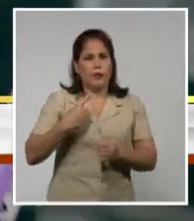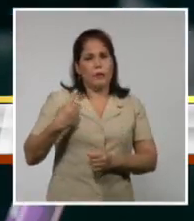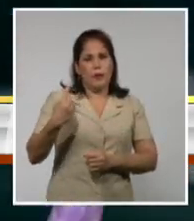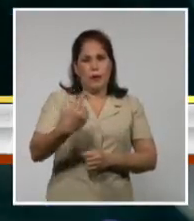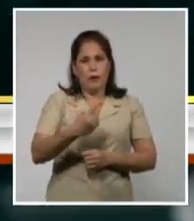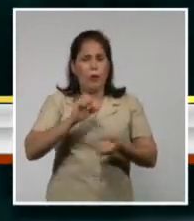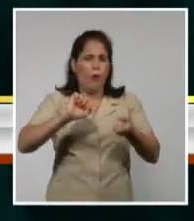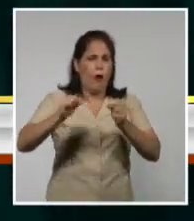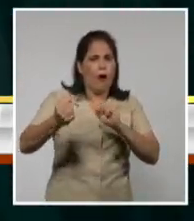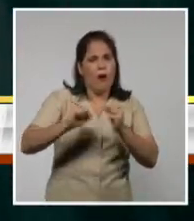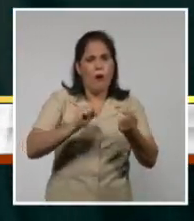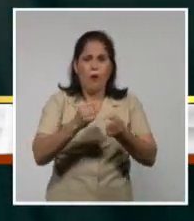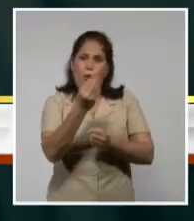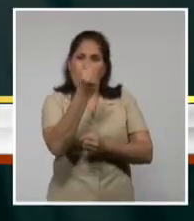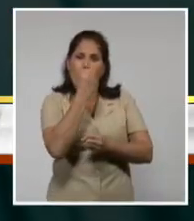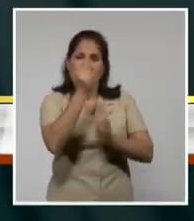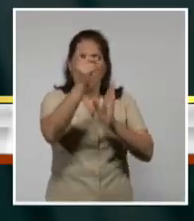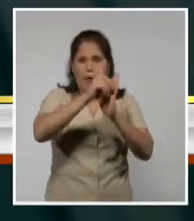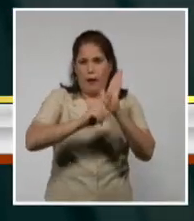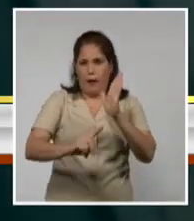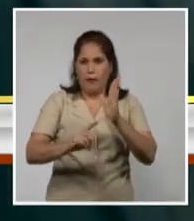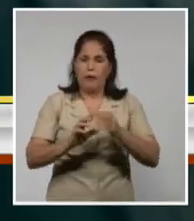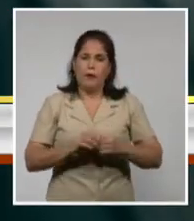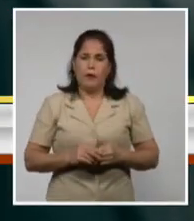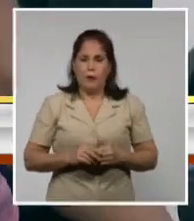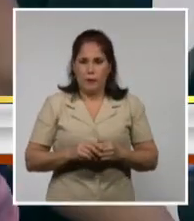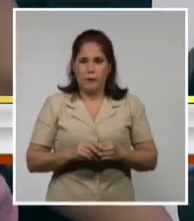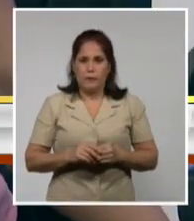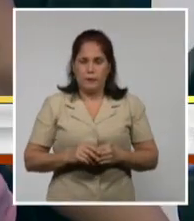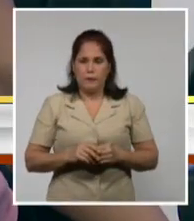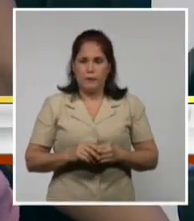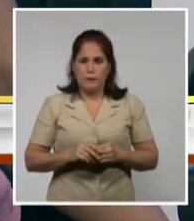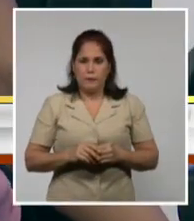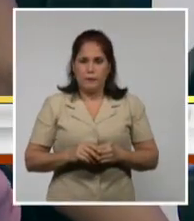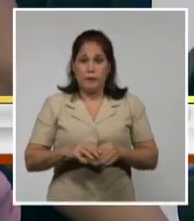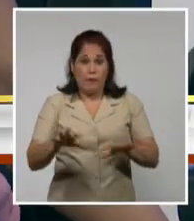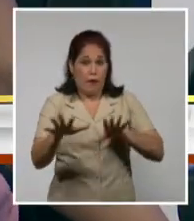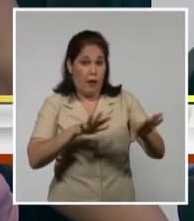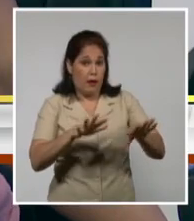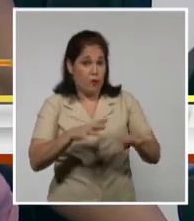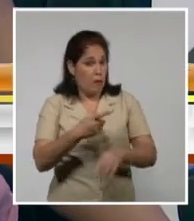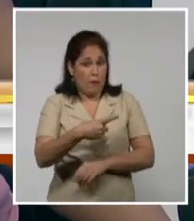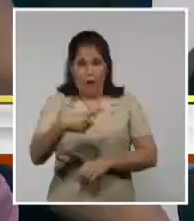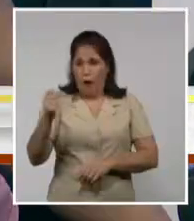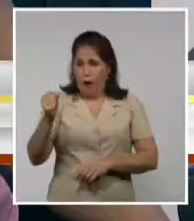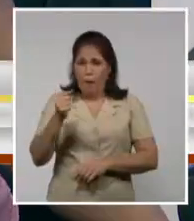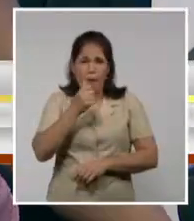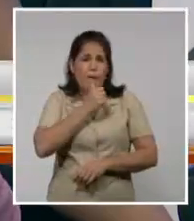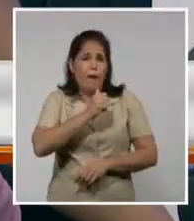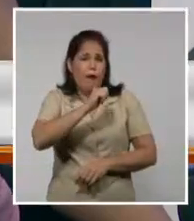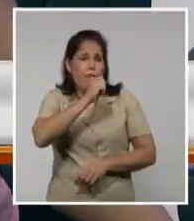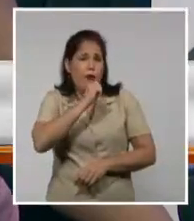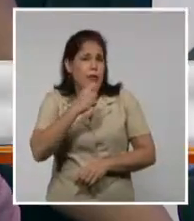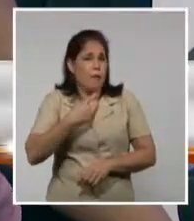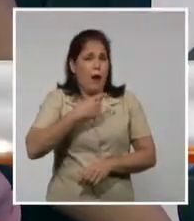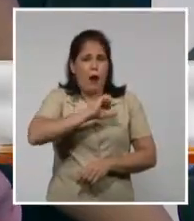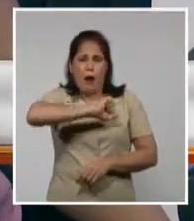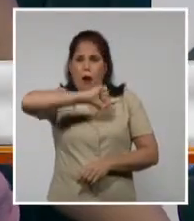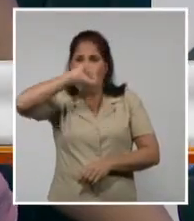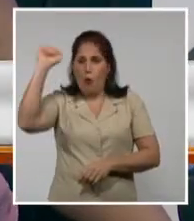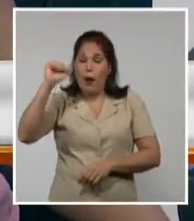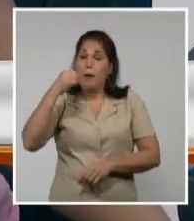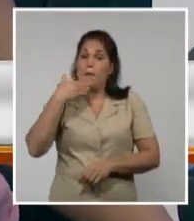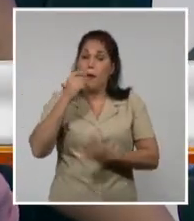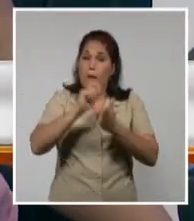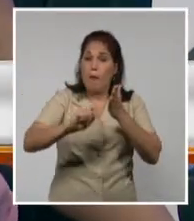la disminución de demandas y consumos. La acción más rápida, más fácil para lograr enmarcarse en un